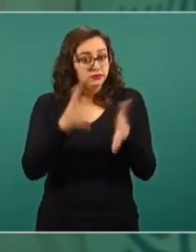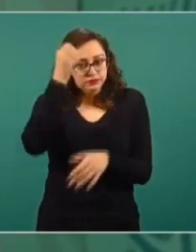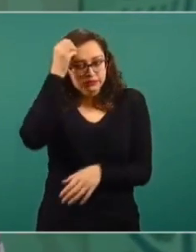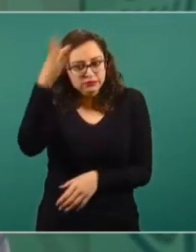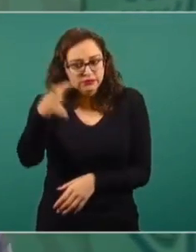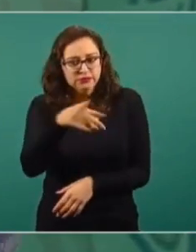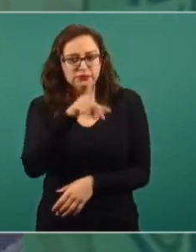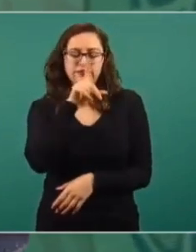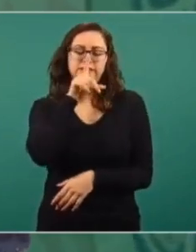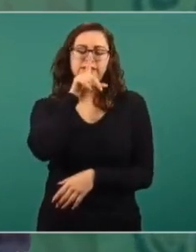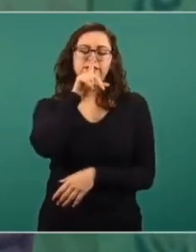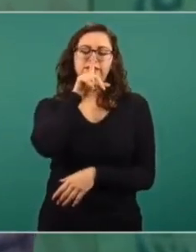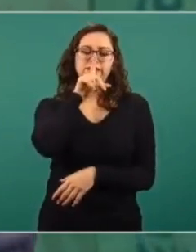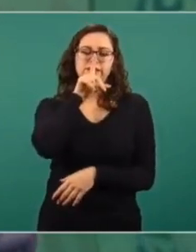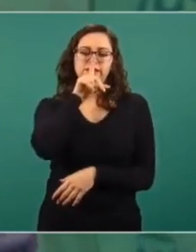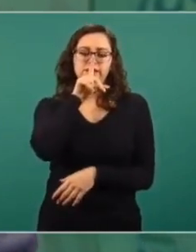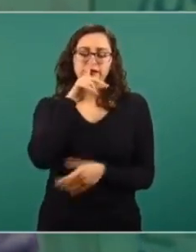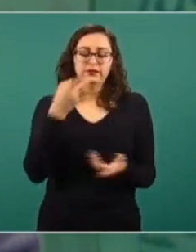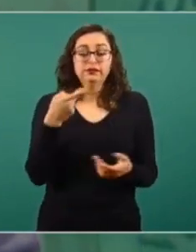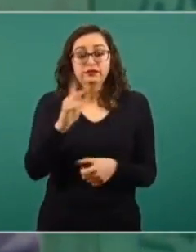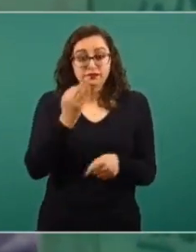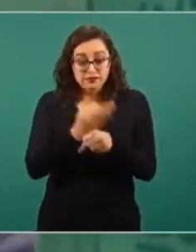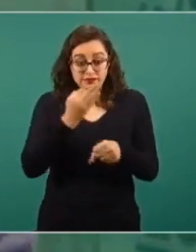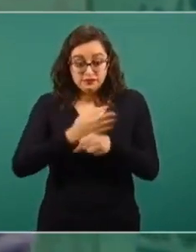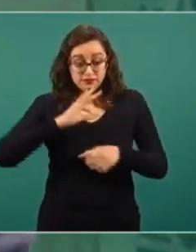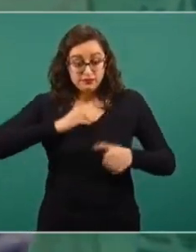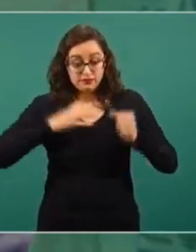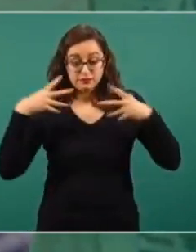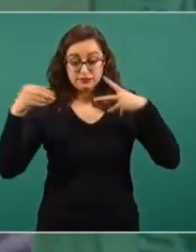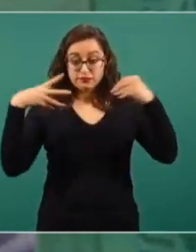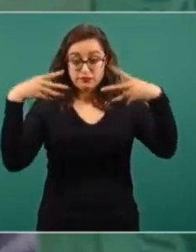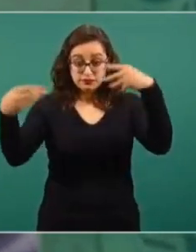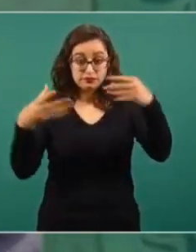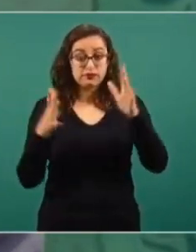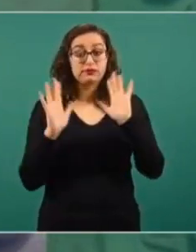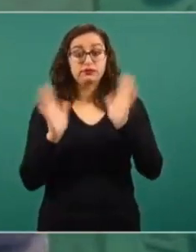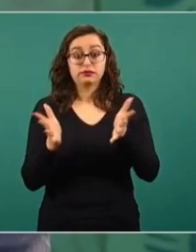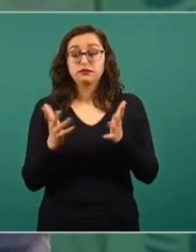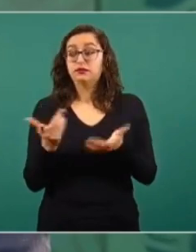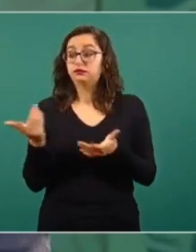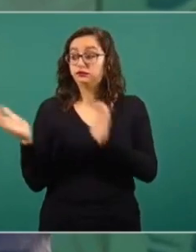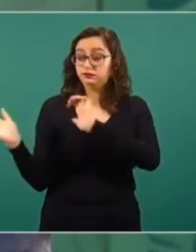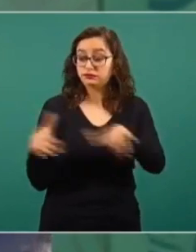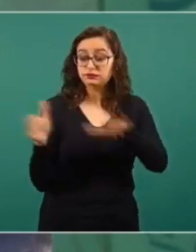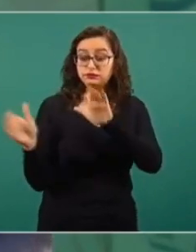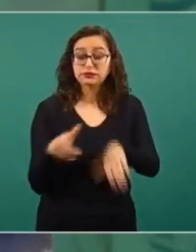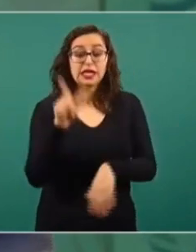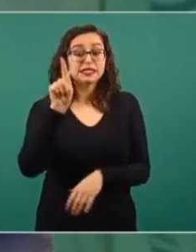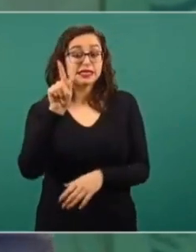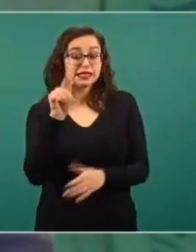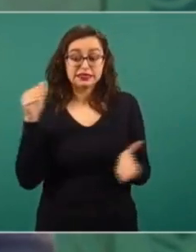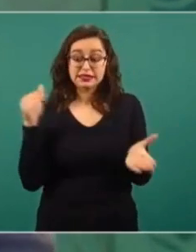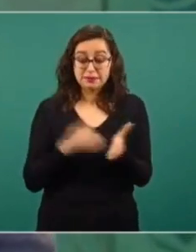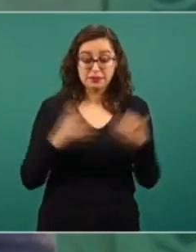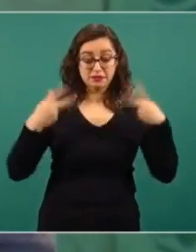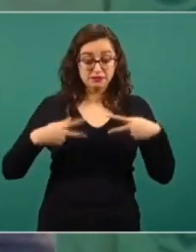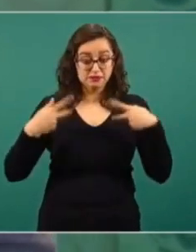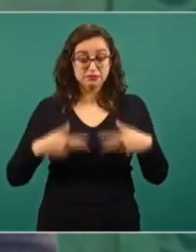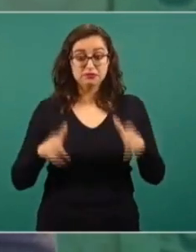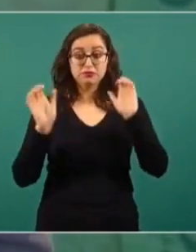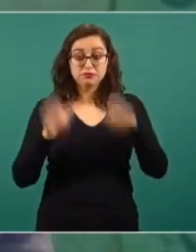Ahora, con la pandemia, hemos contratado a más de 70 mil trabajadores del sector salud.